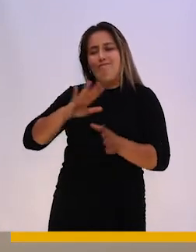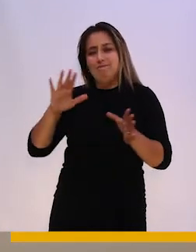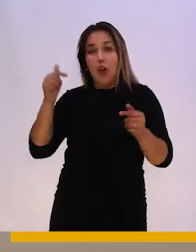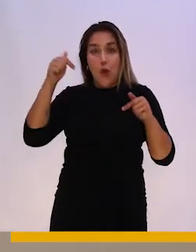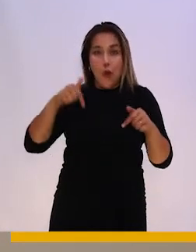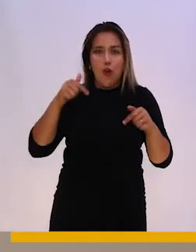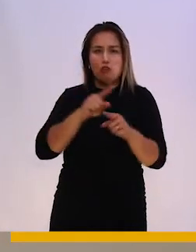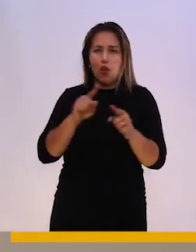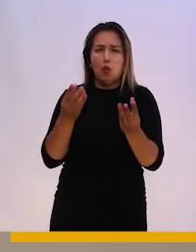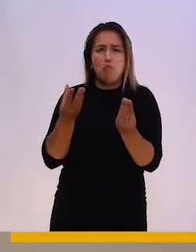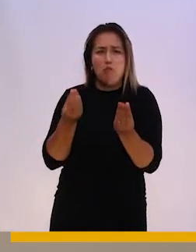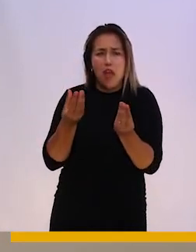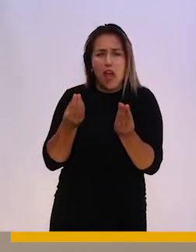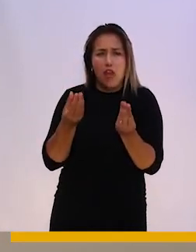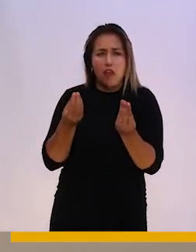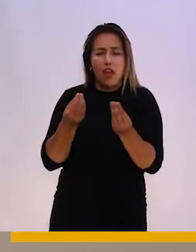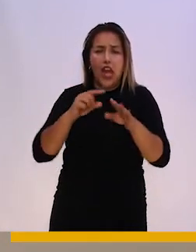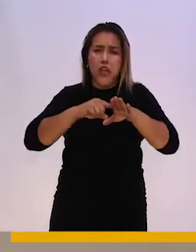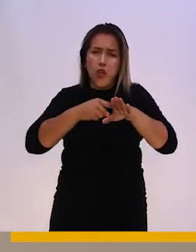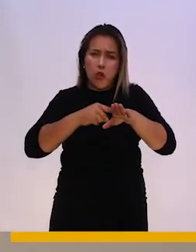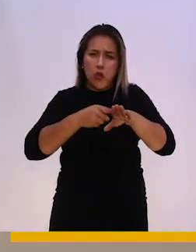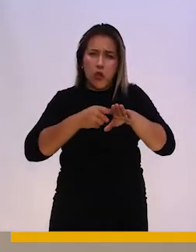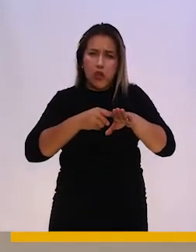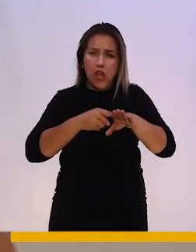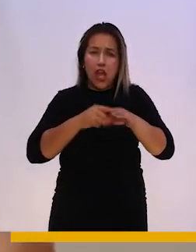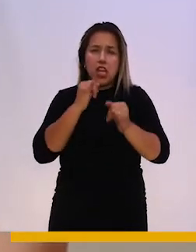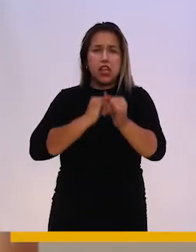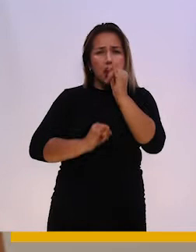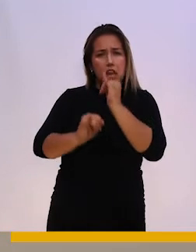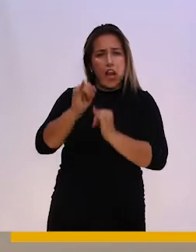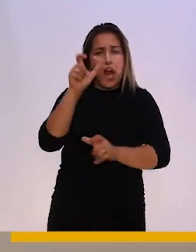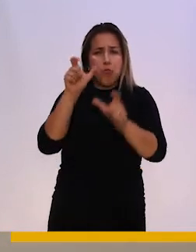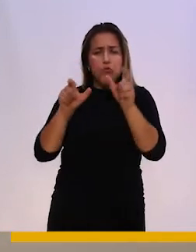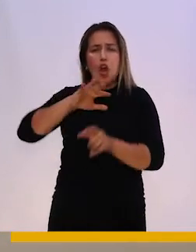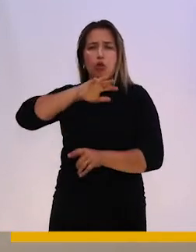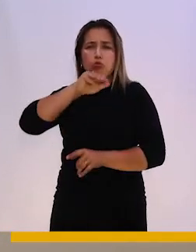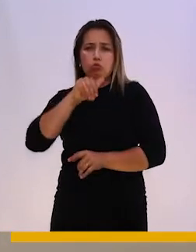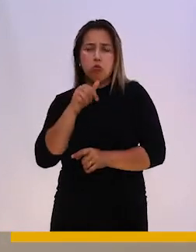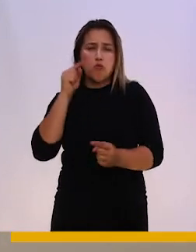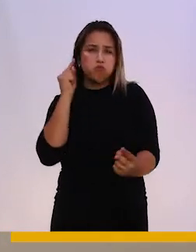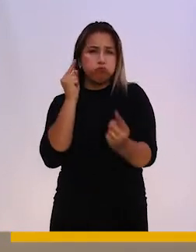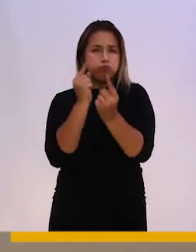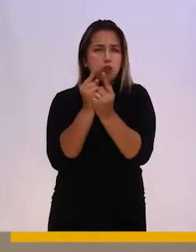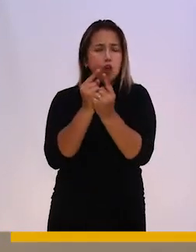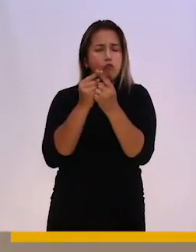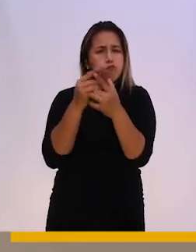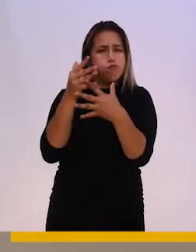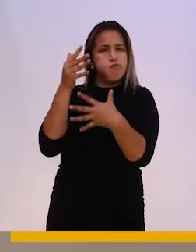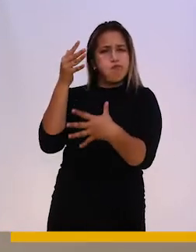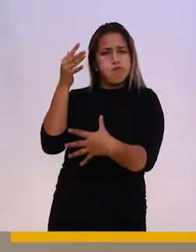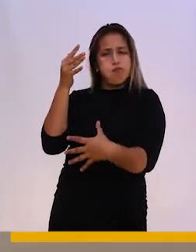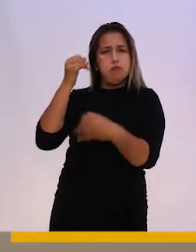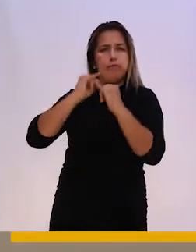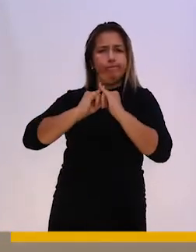tecnología. En internet las personas mayores pueden encontrar una infinidad de información, ya sea de su